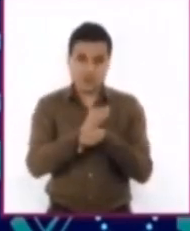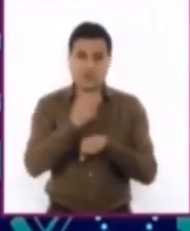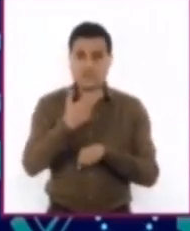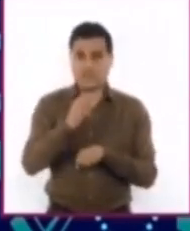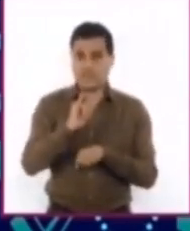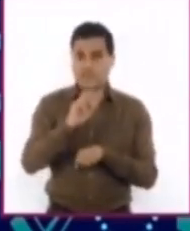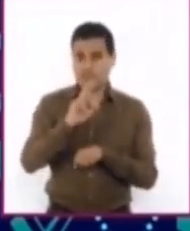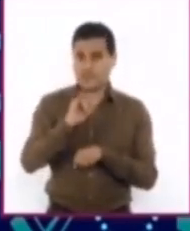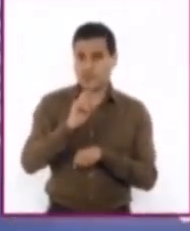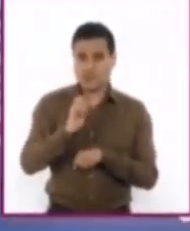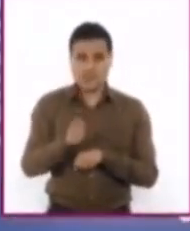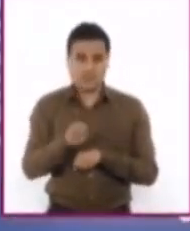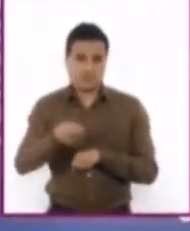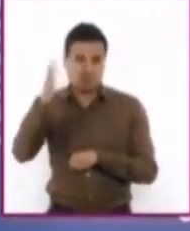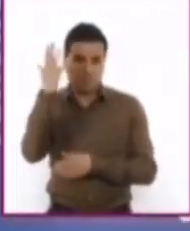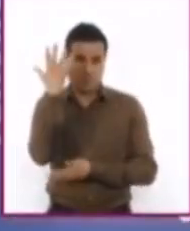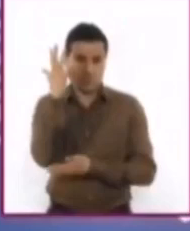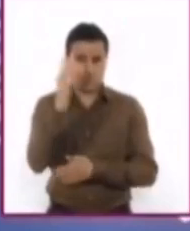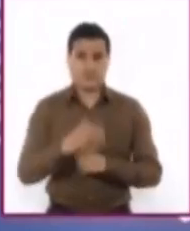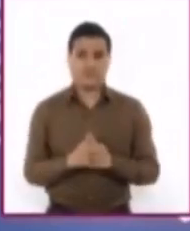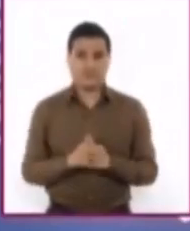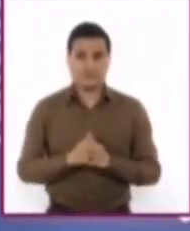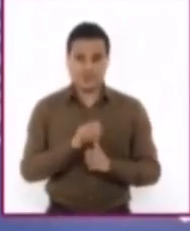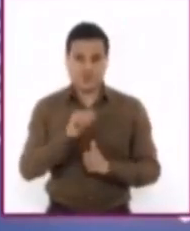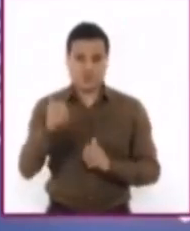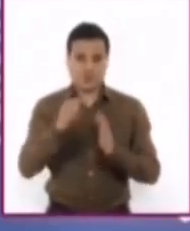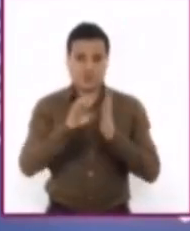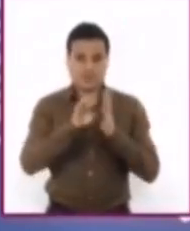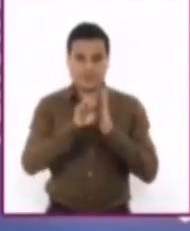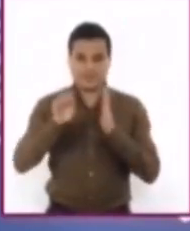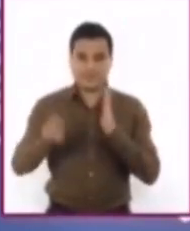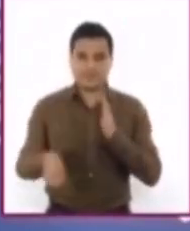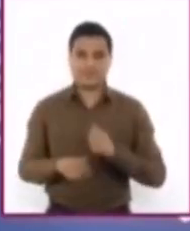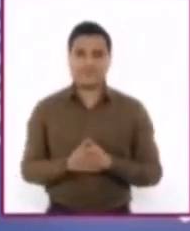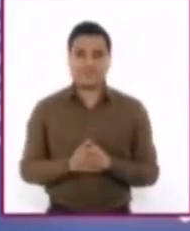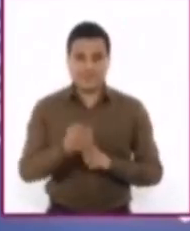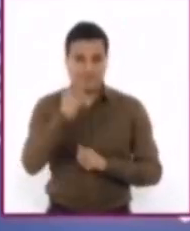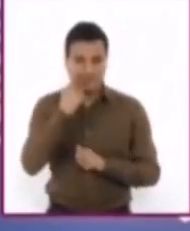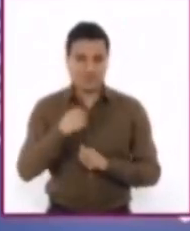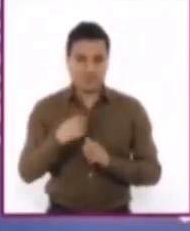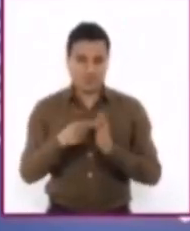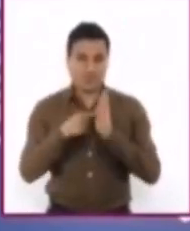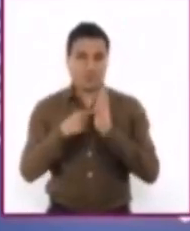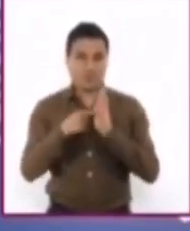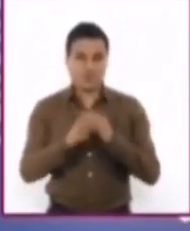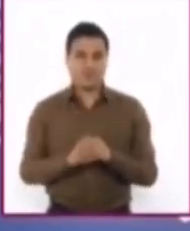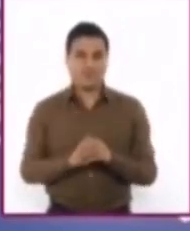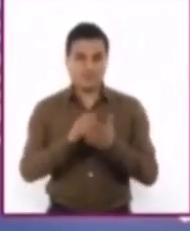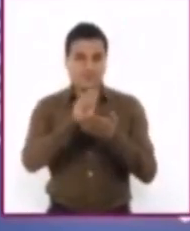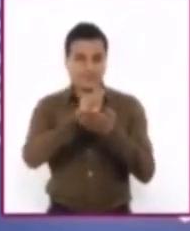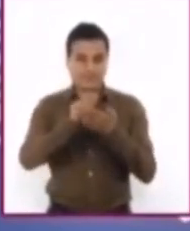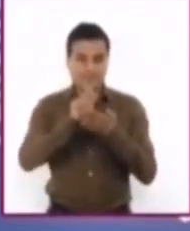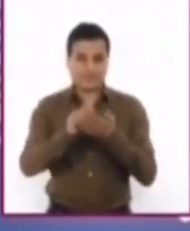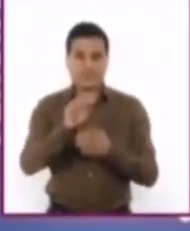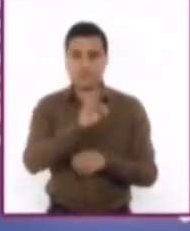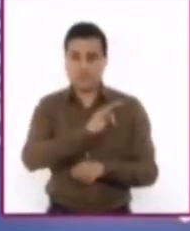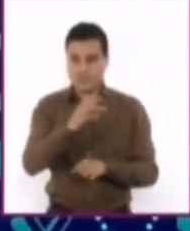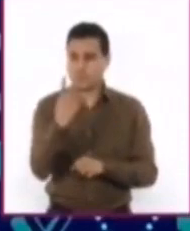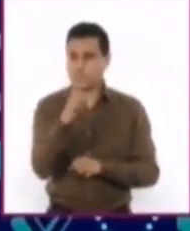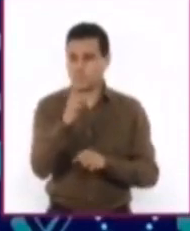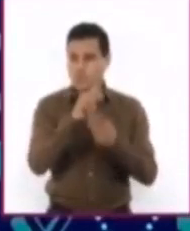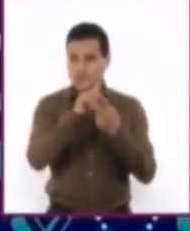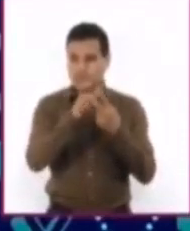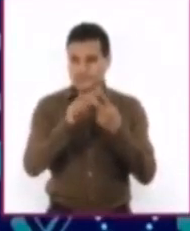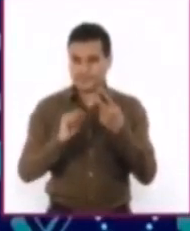considerado como ecológico. Un ejemplo más. Aquí te muestro dos formas de redactar un argumento concesivo.